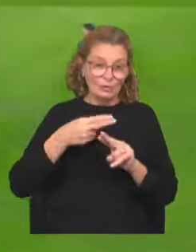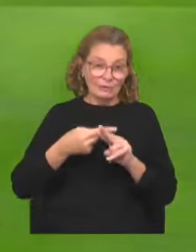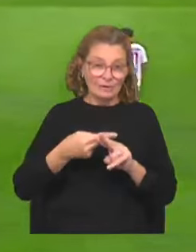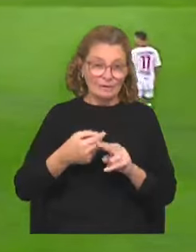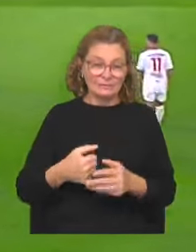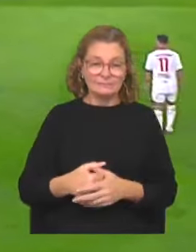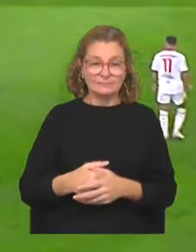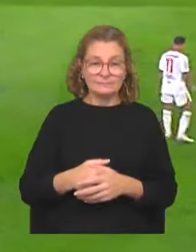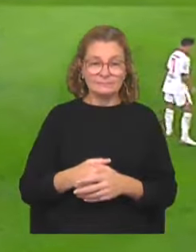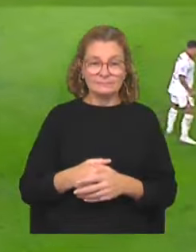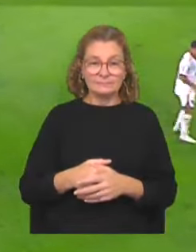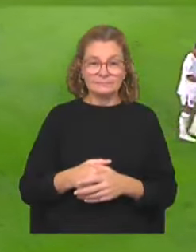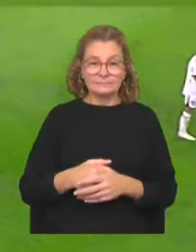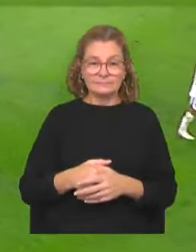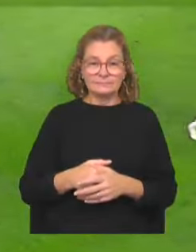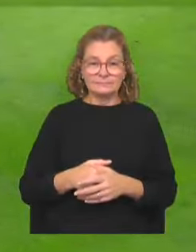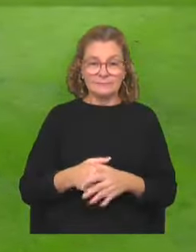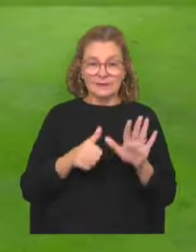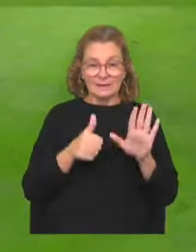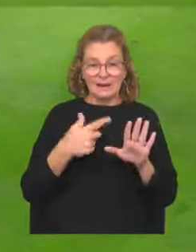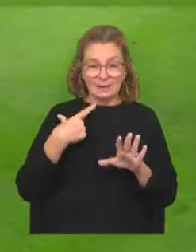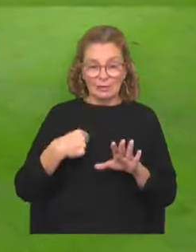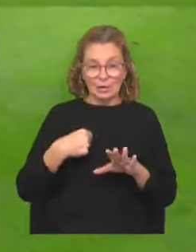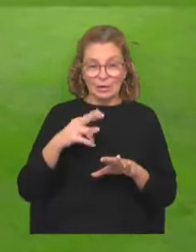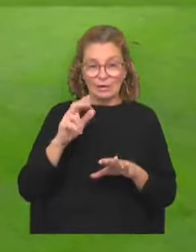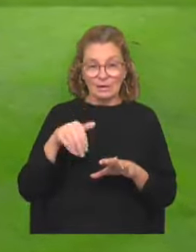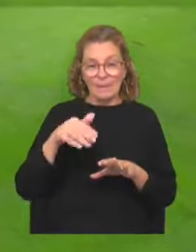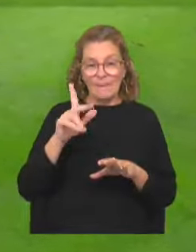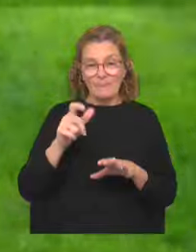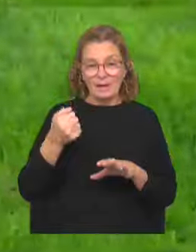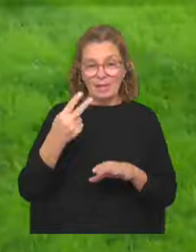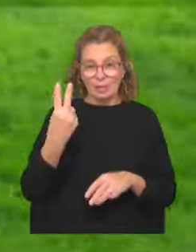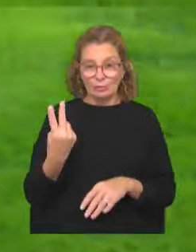sobrepique le pega a Didi. Nacional 6. Rambla Juniors 2.